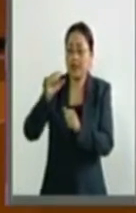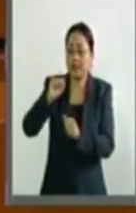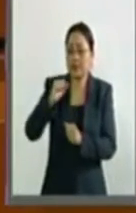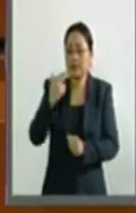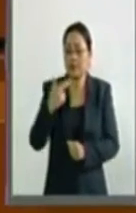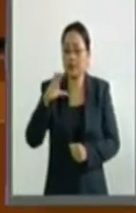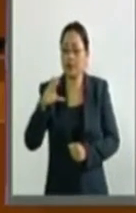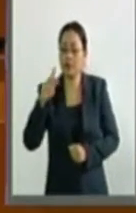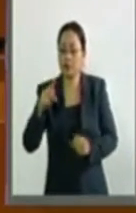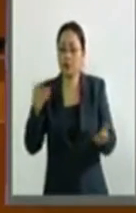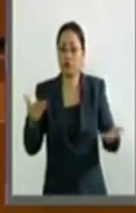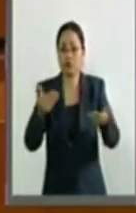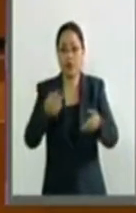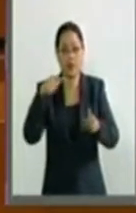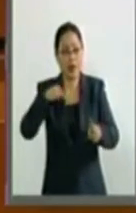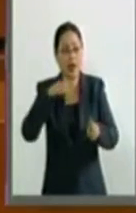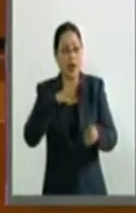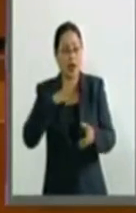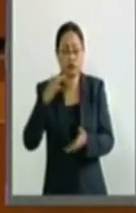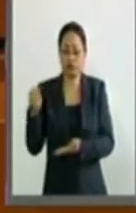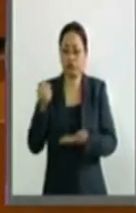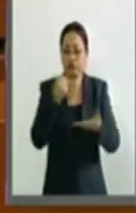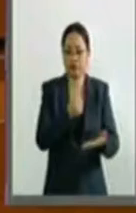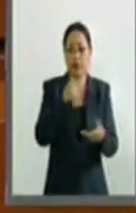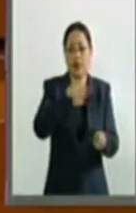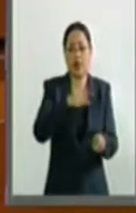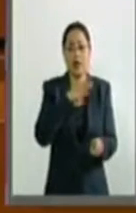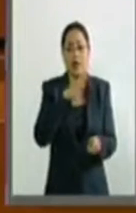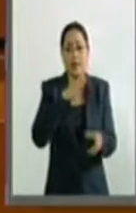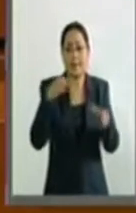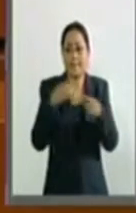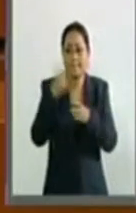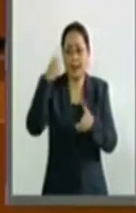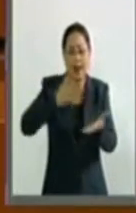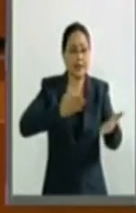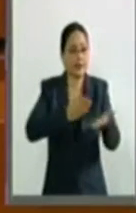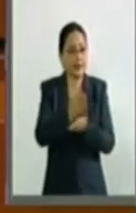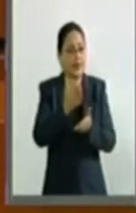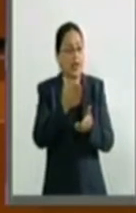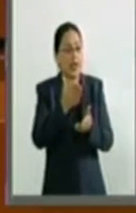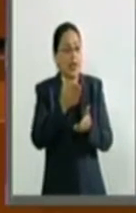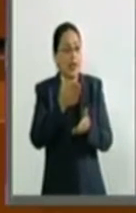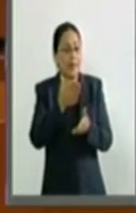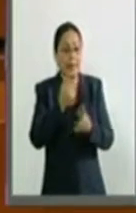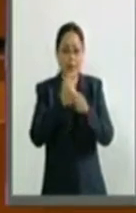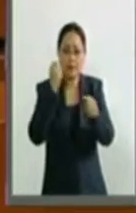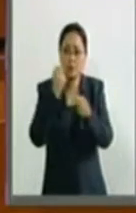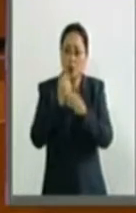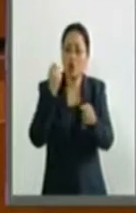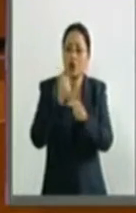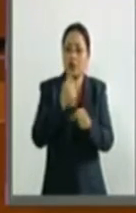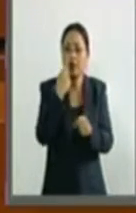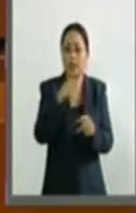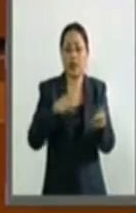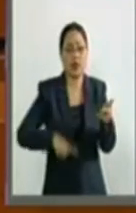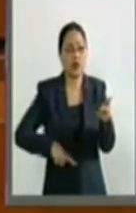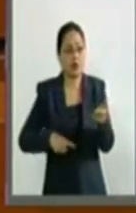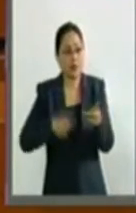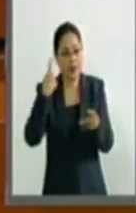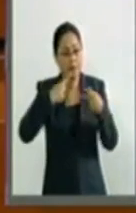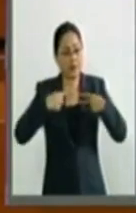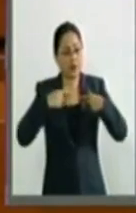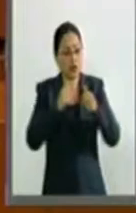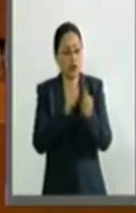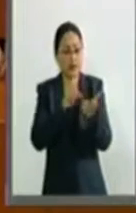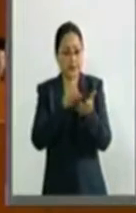y Crédito Público para recibir recursos del Fondo para la accesibilidad en el transporte público para las personas con